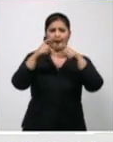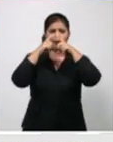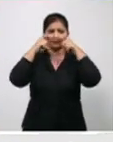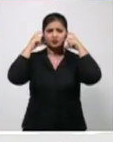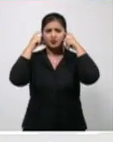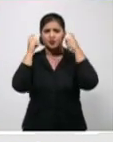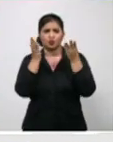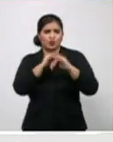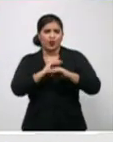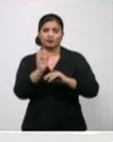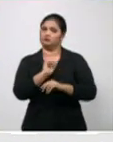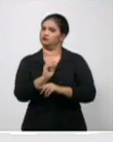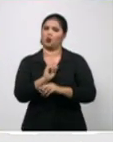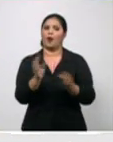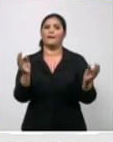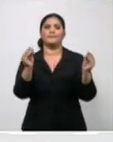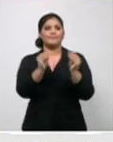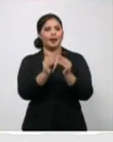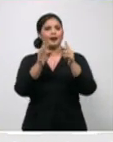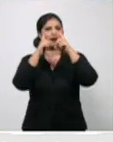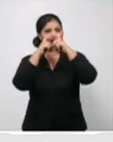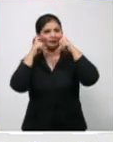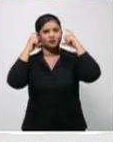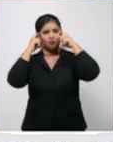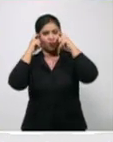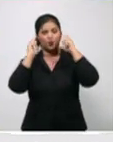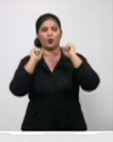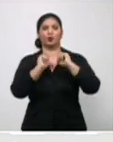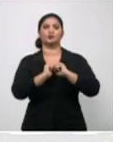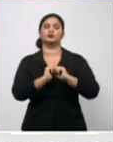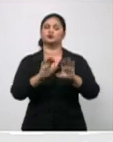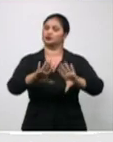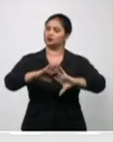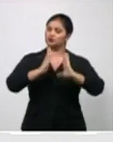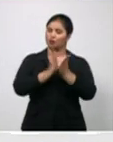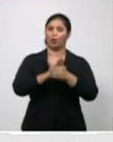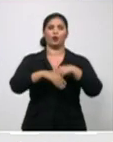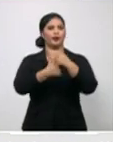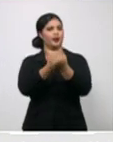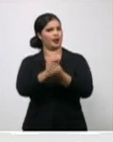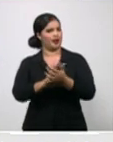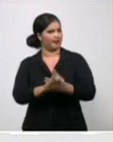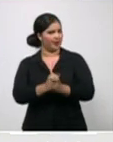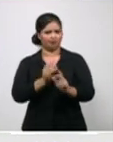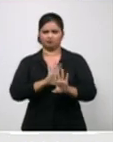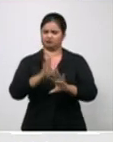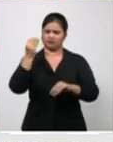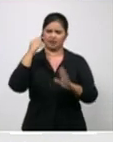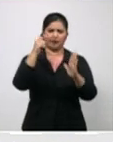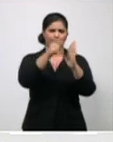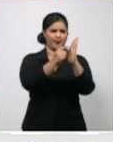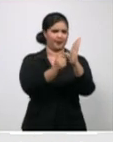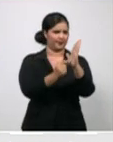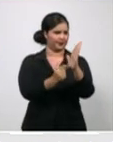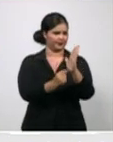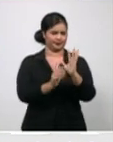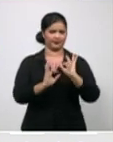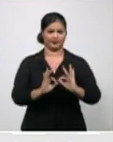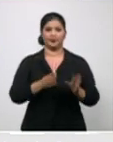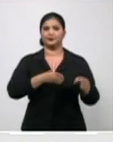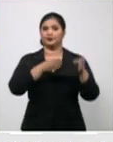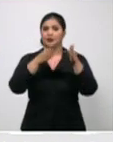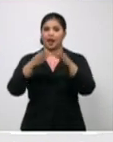95,3% contacto de casos positivos. Fíjense que sigue siendo, incluso incrementándose,